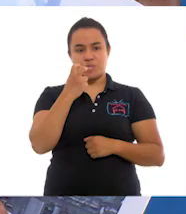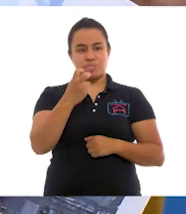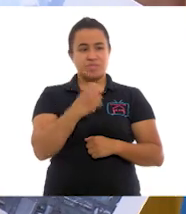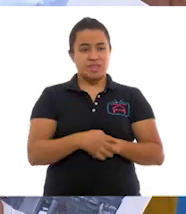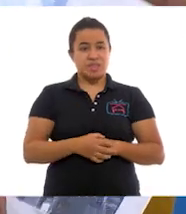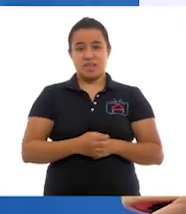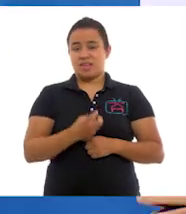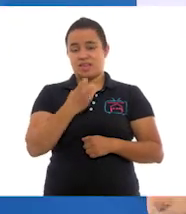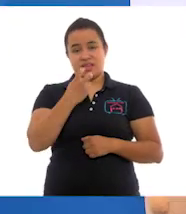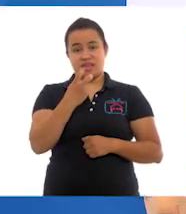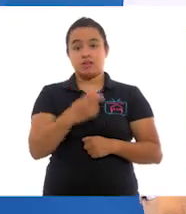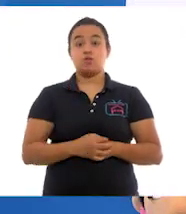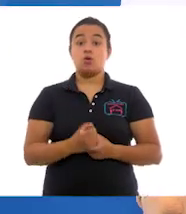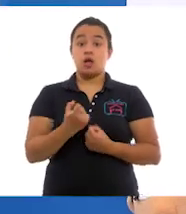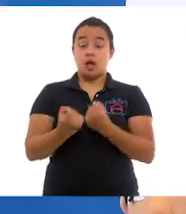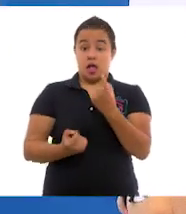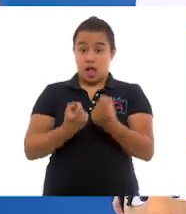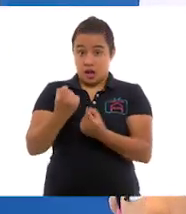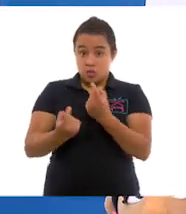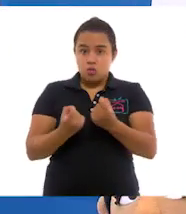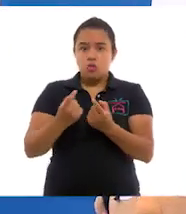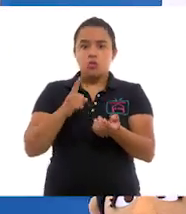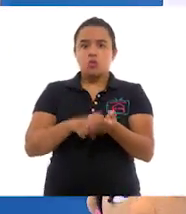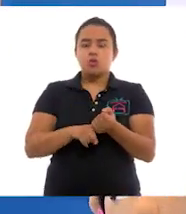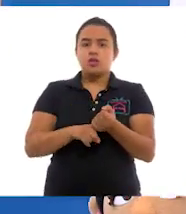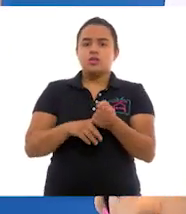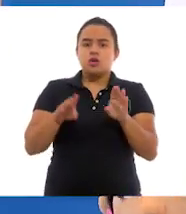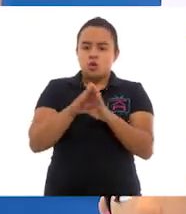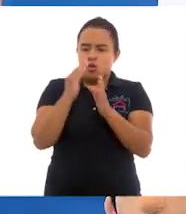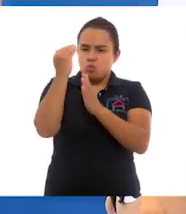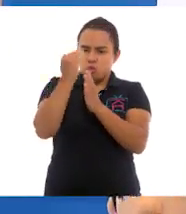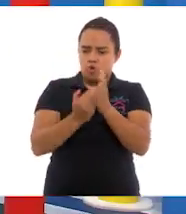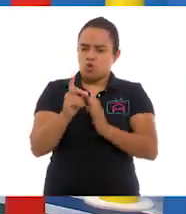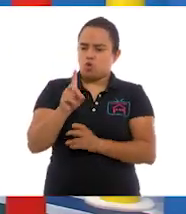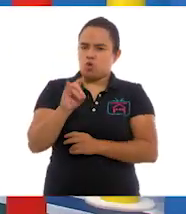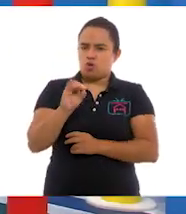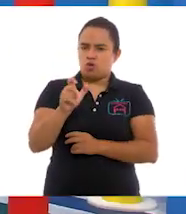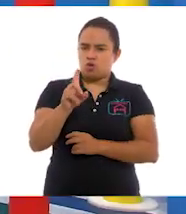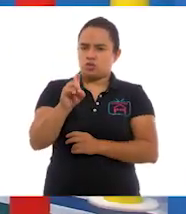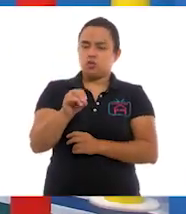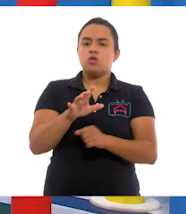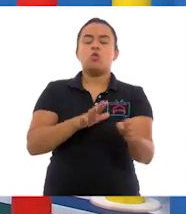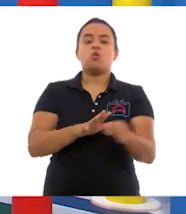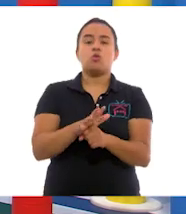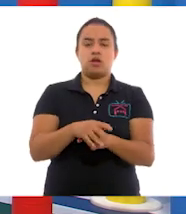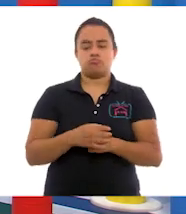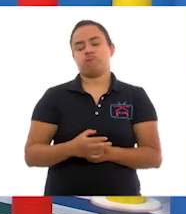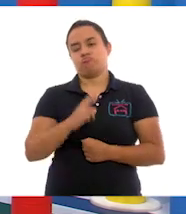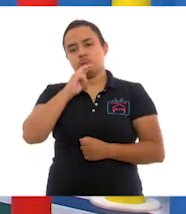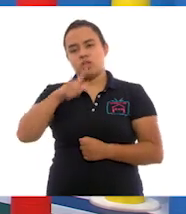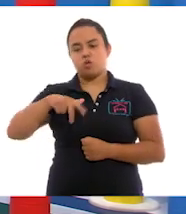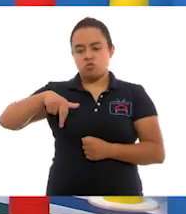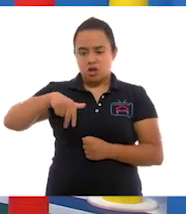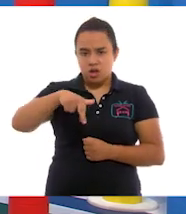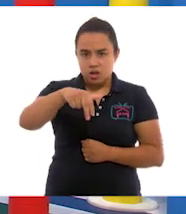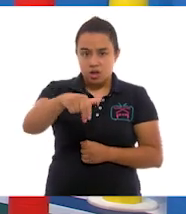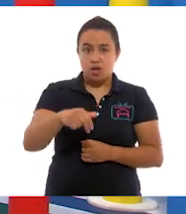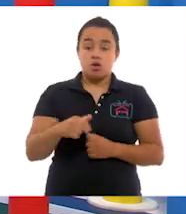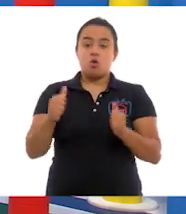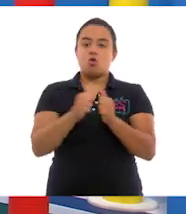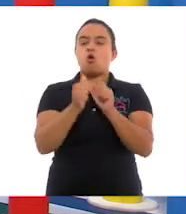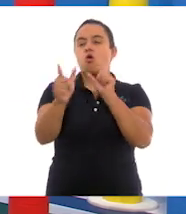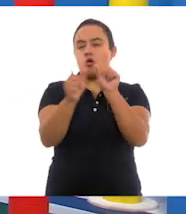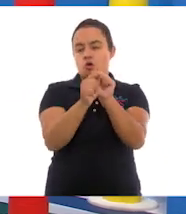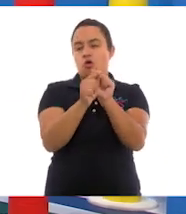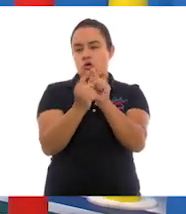todo eso. Algunas alternativas para las reducciones del dióxido de carbono son caminar distancias cortas,